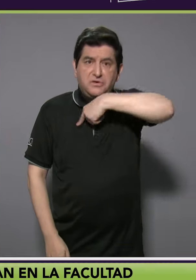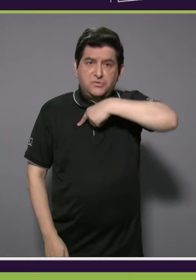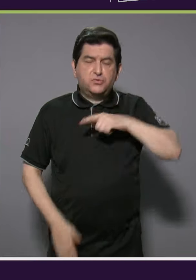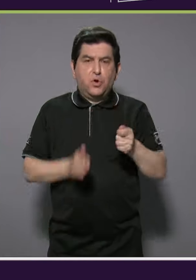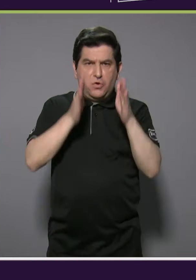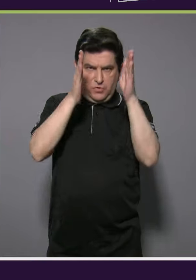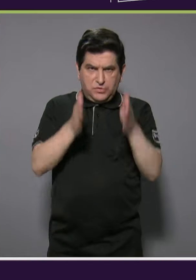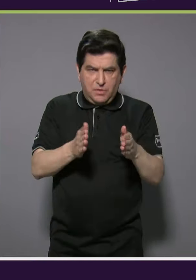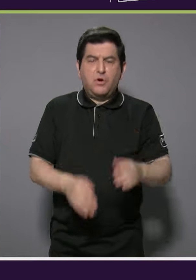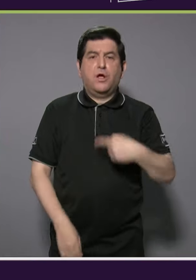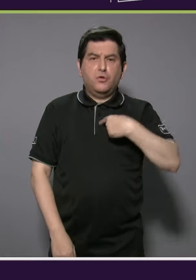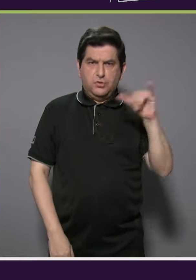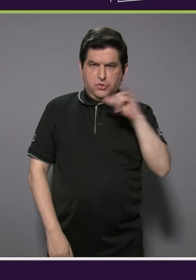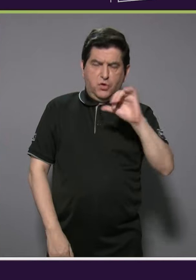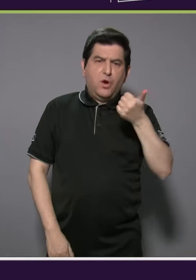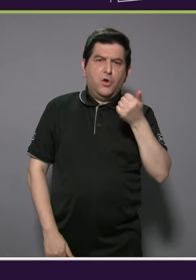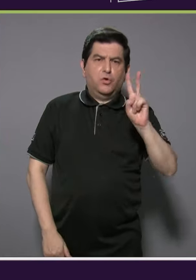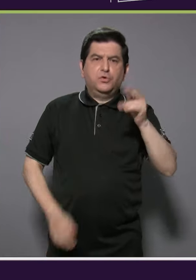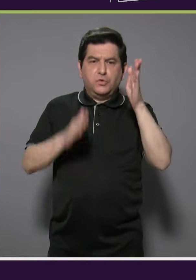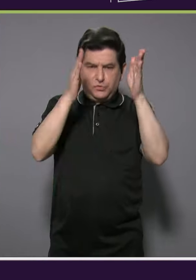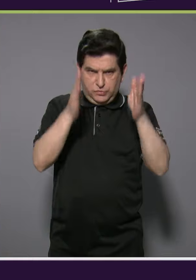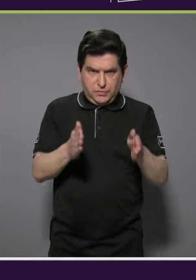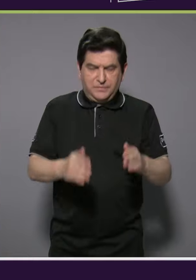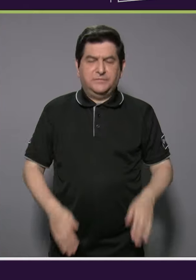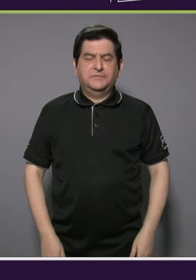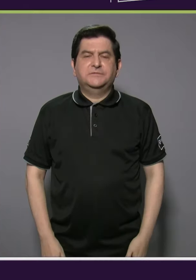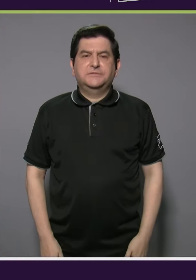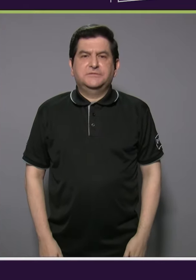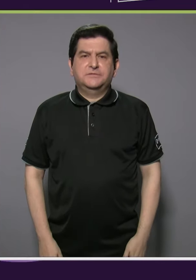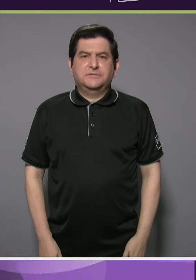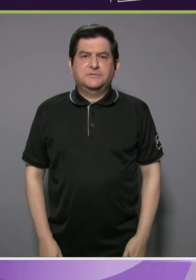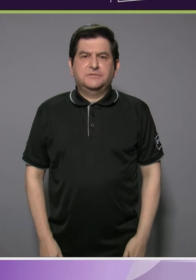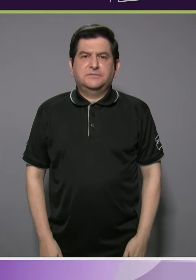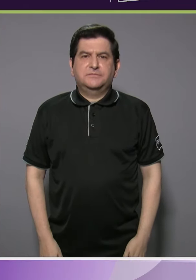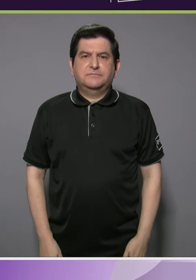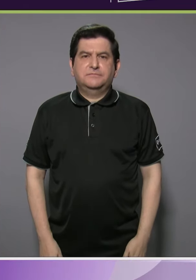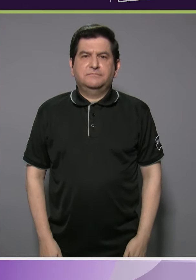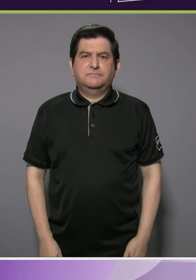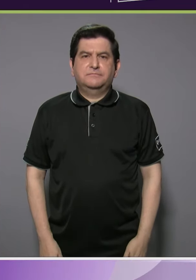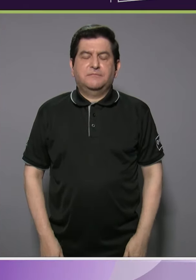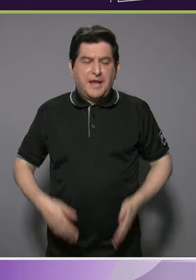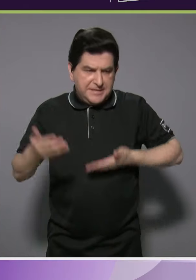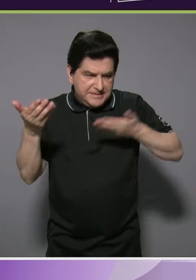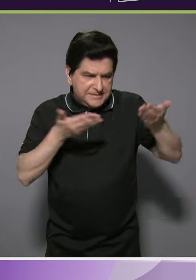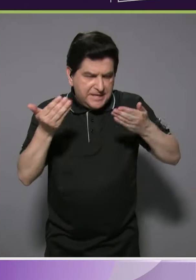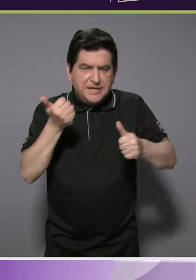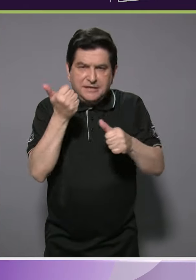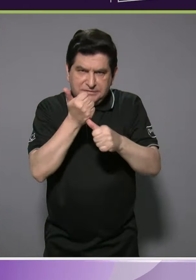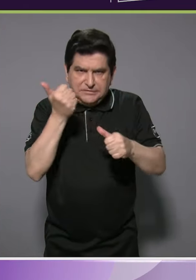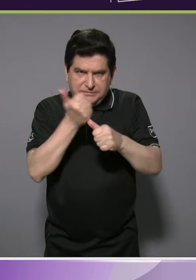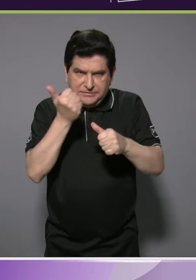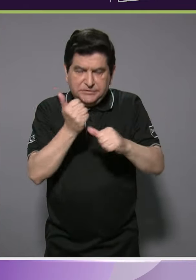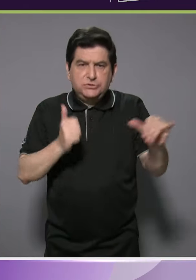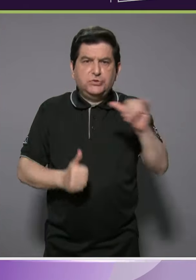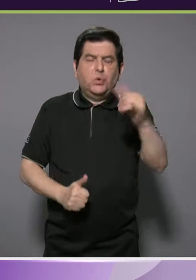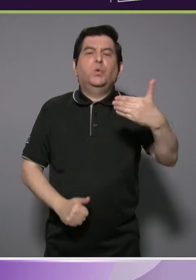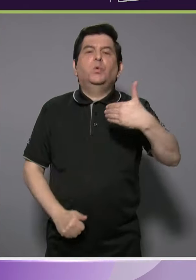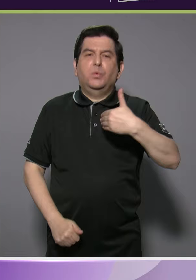abogados, ahí estoy yo con otros colegas y otras colegas para brindarles el servicio de asesoría, también